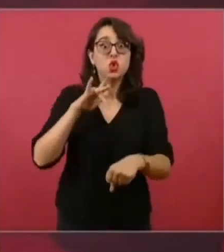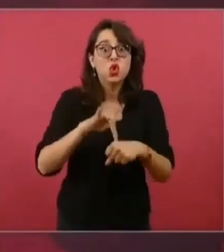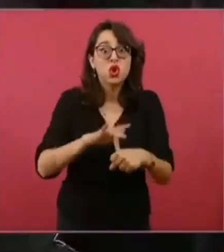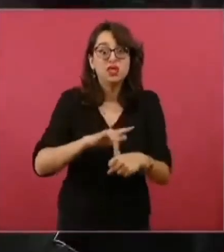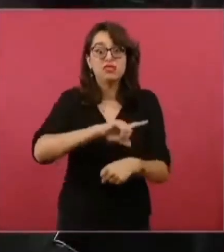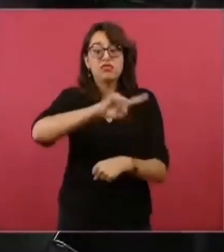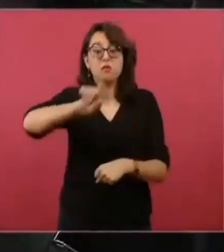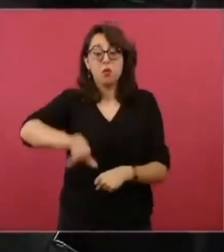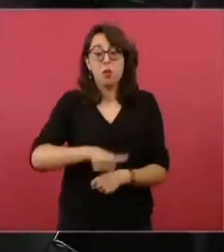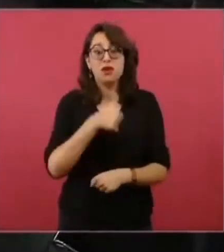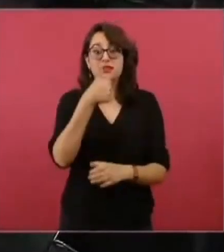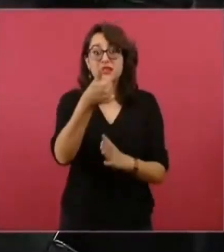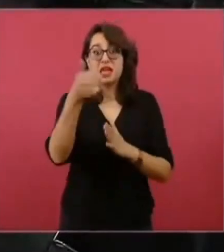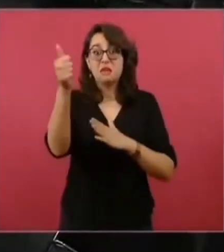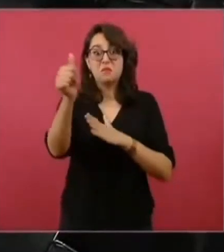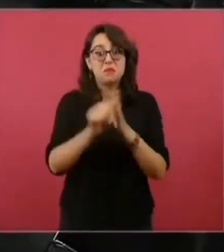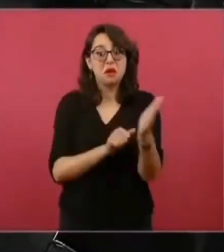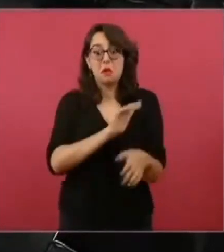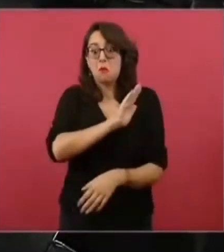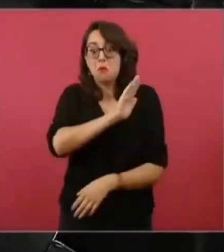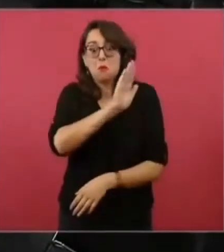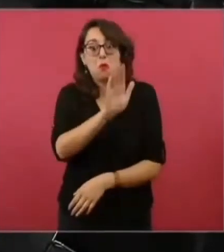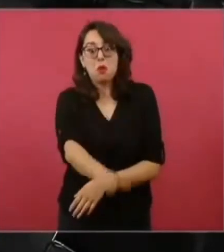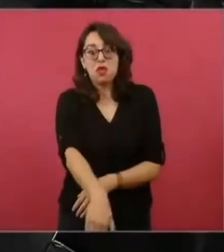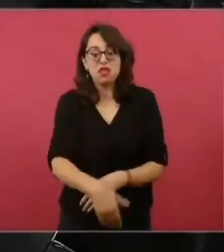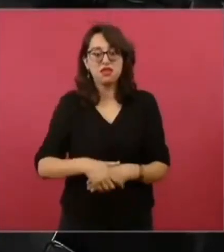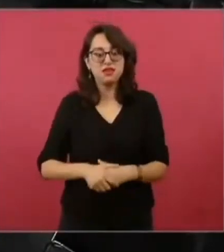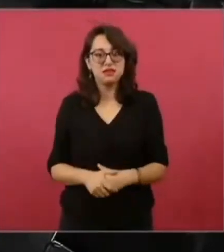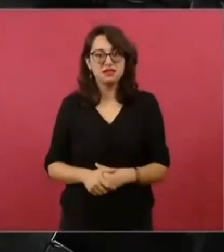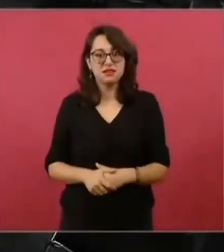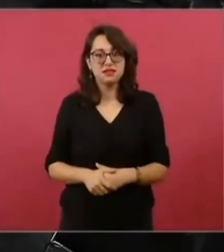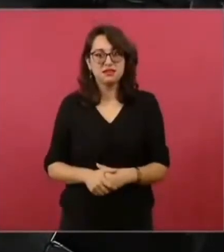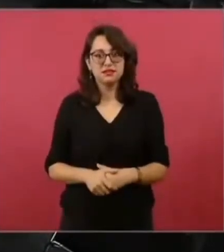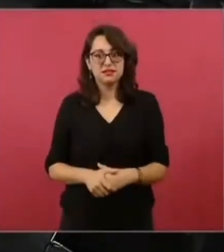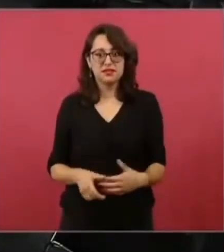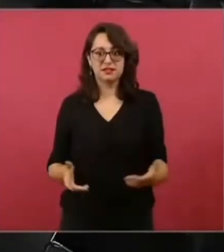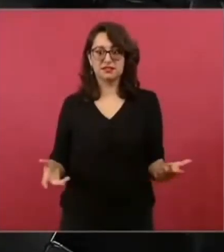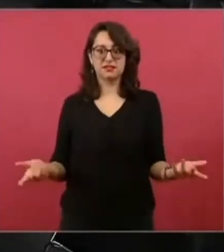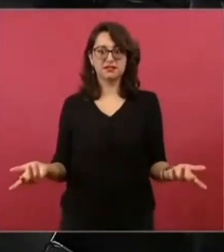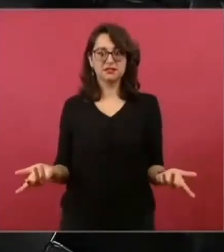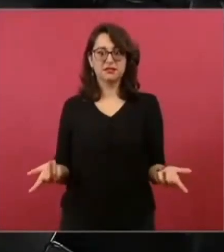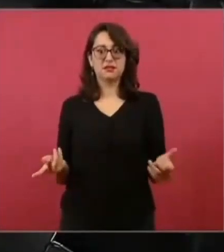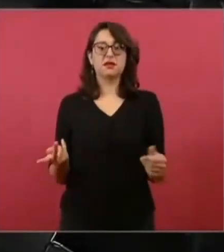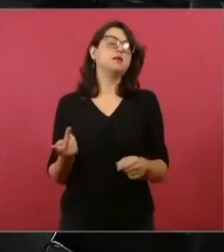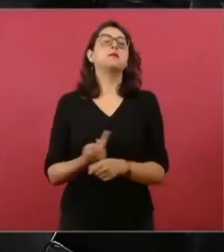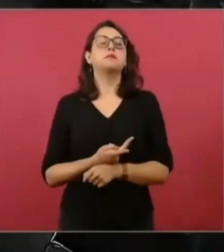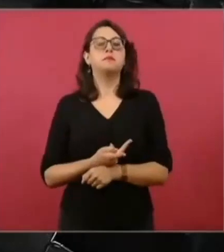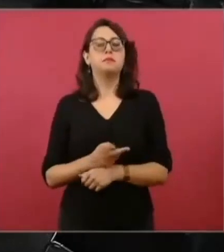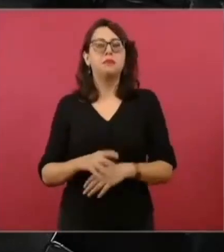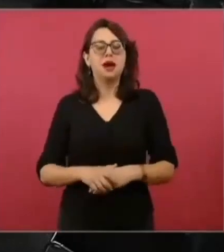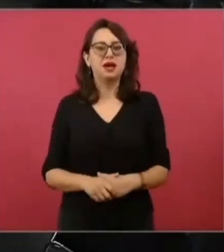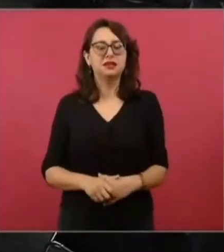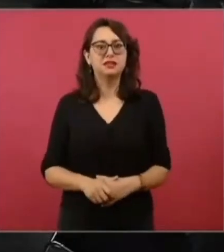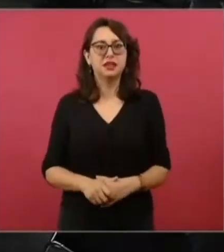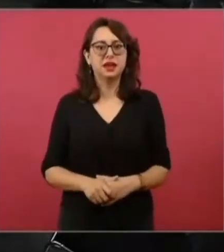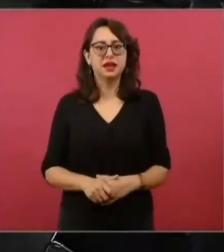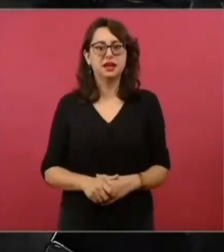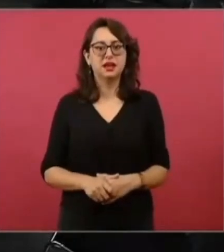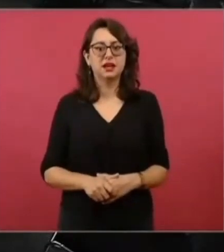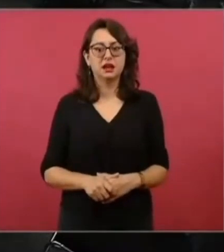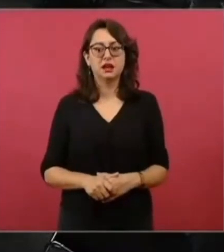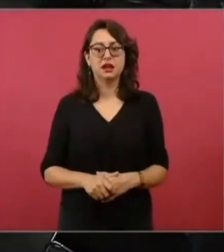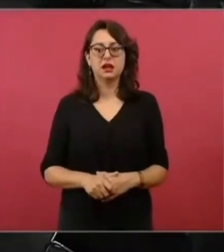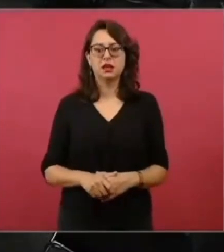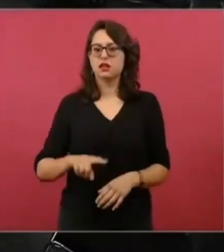No de que música buena